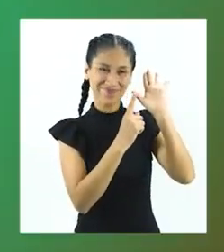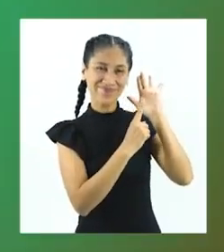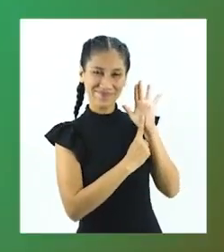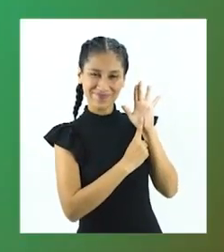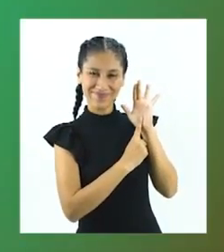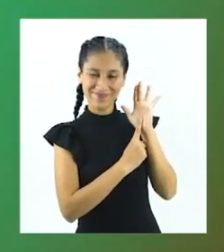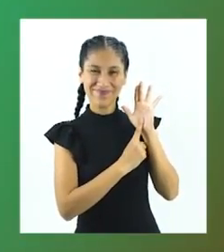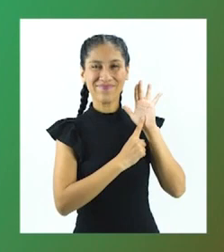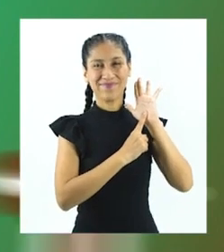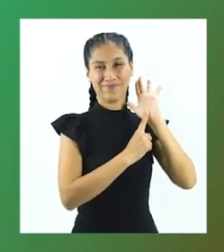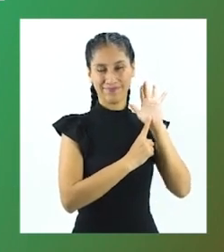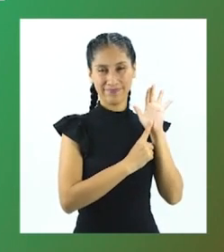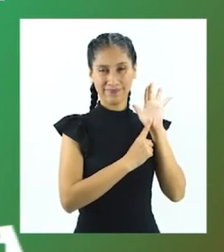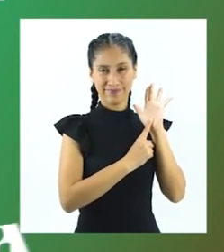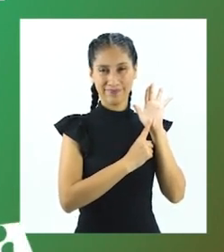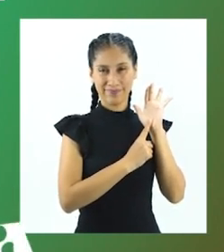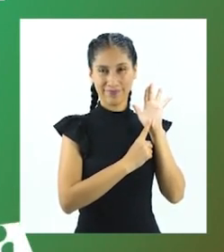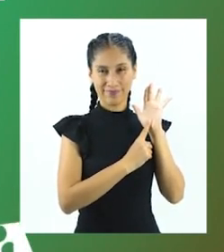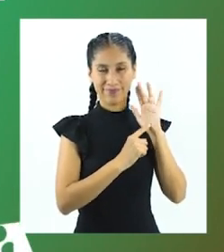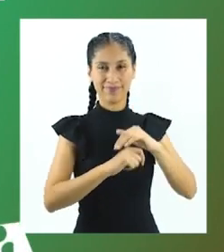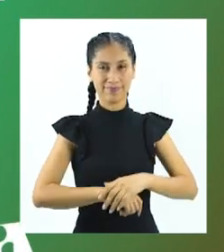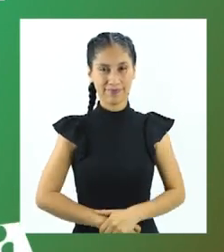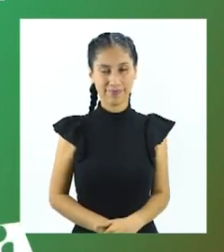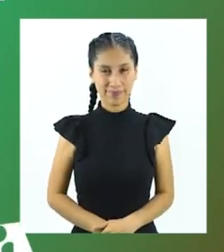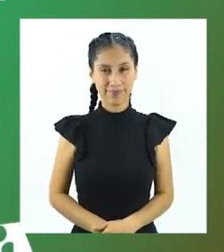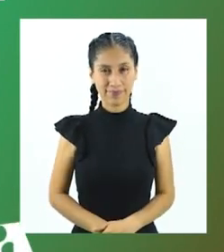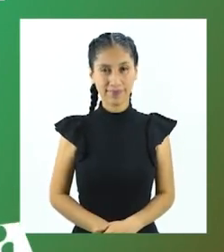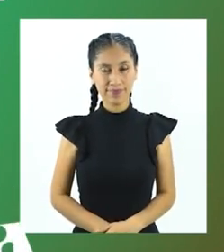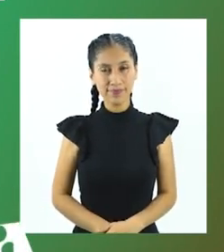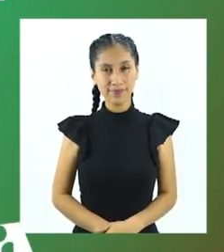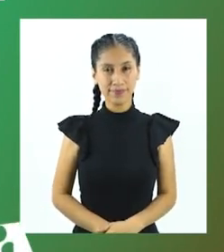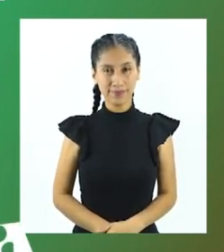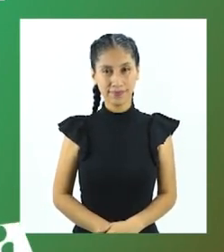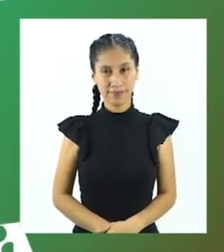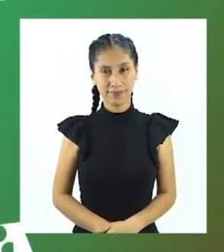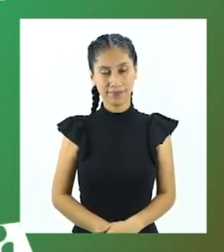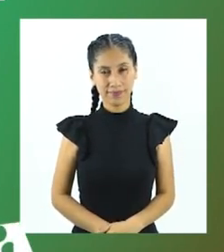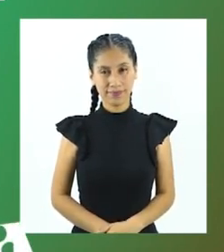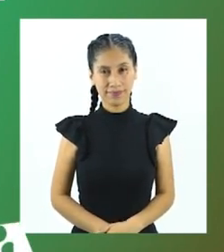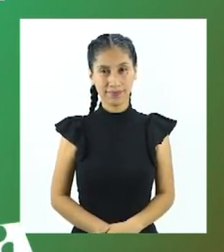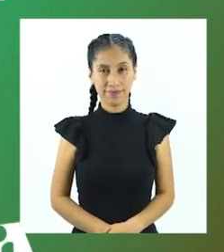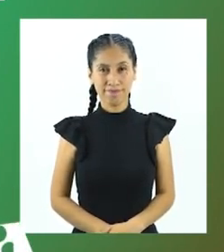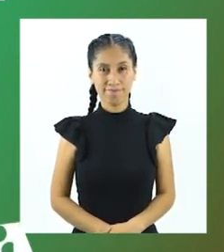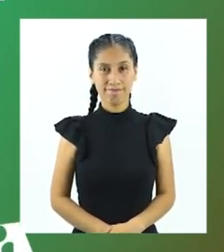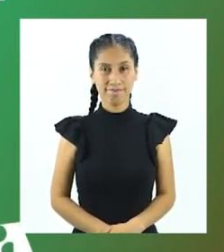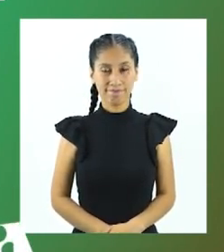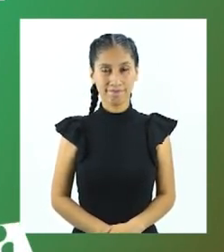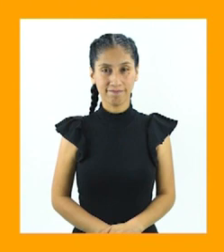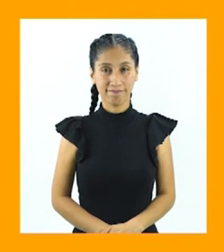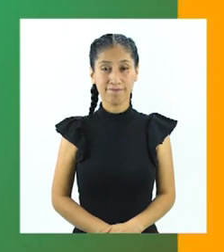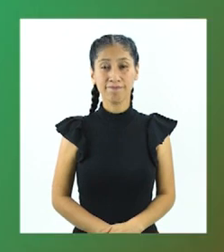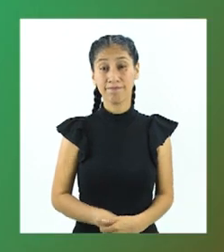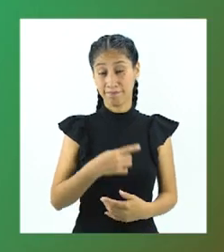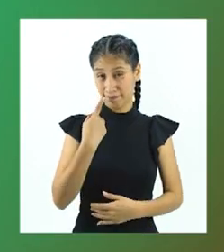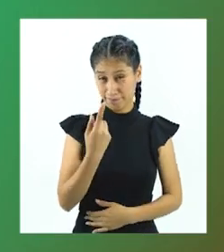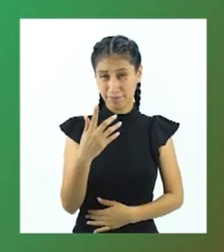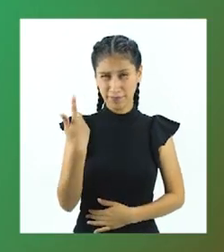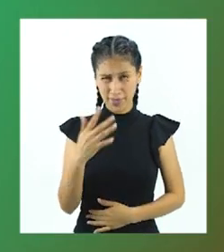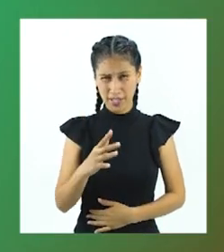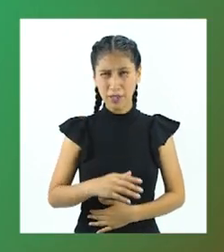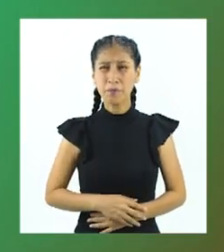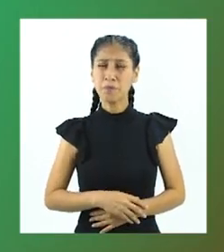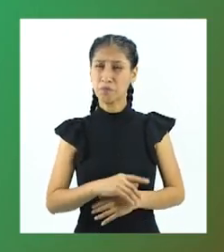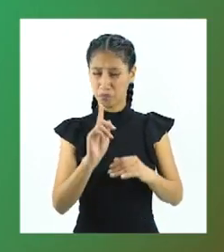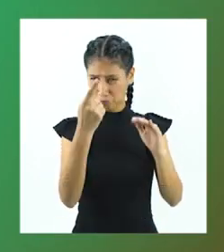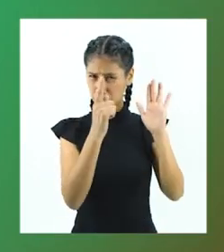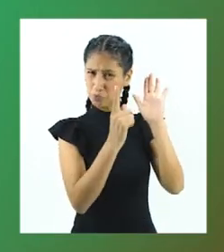es... El método científico como obtención del conocimiento y su relación con la biología. Dijimos que